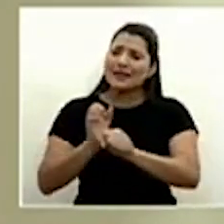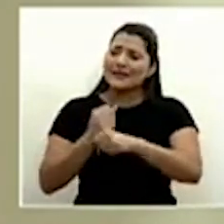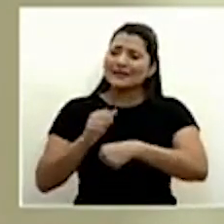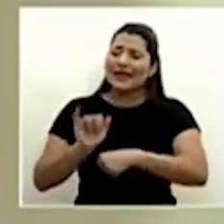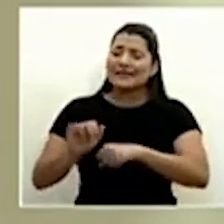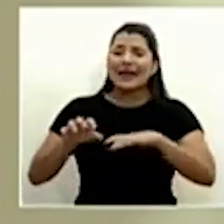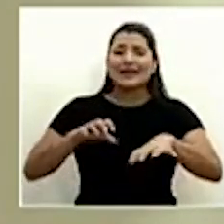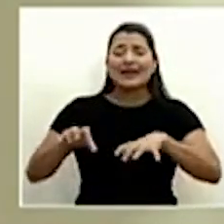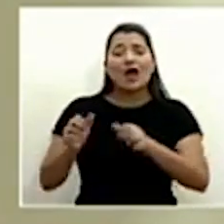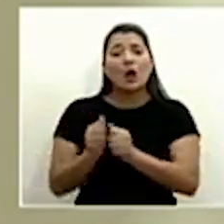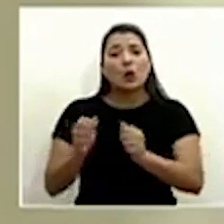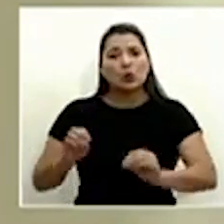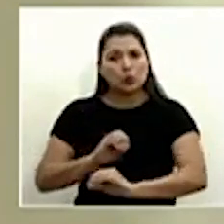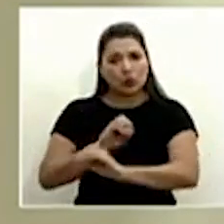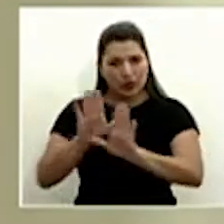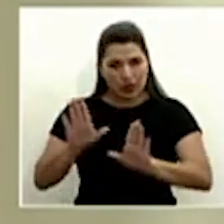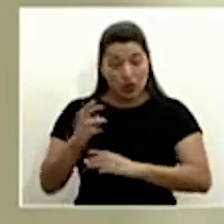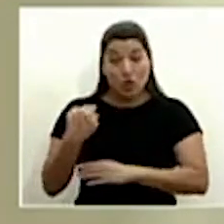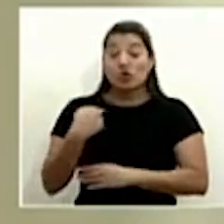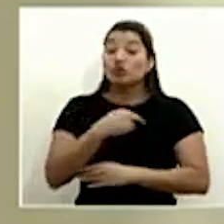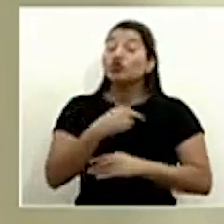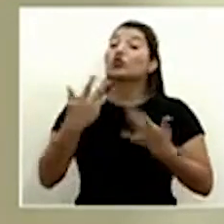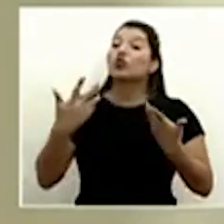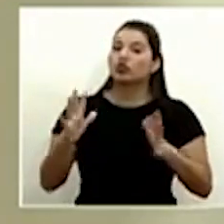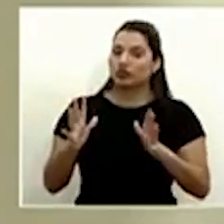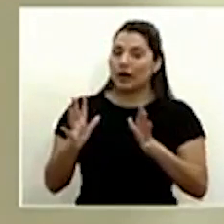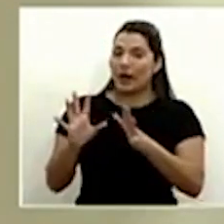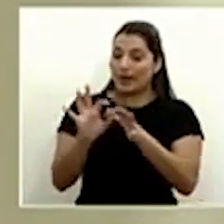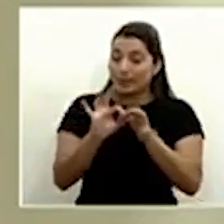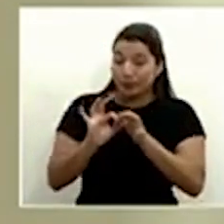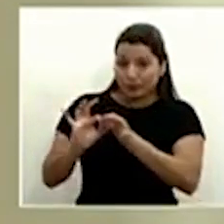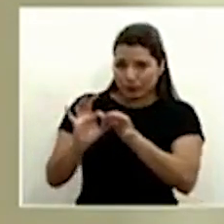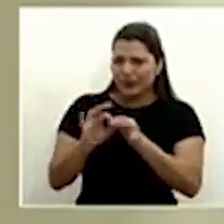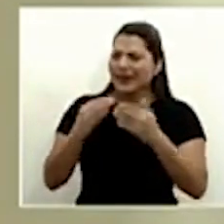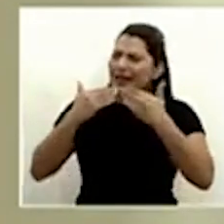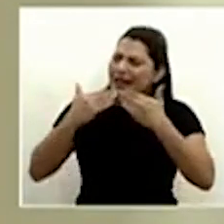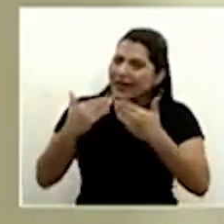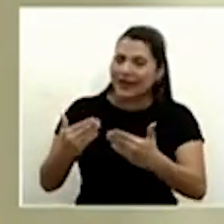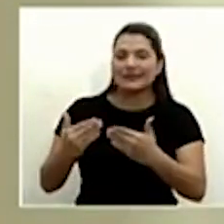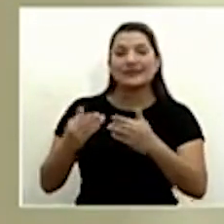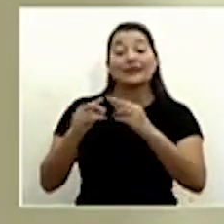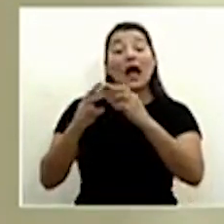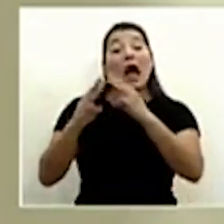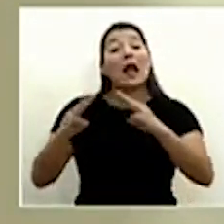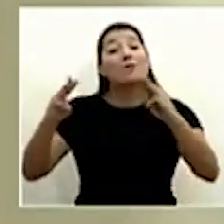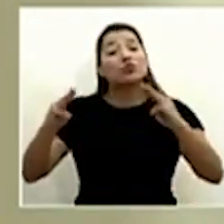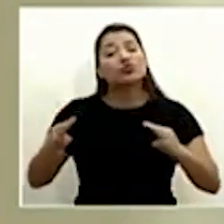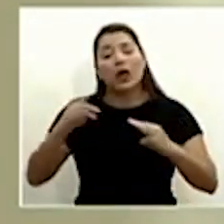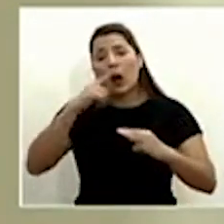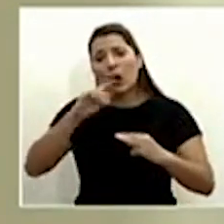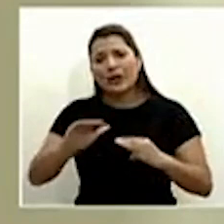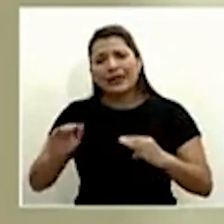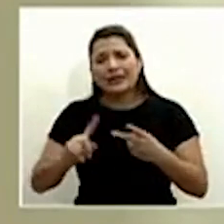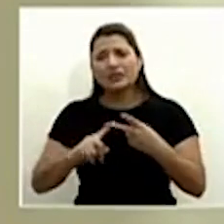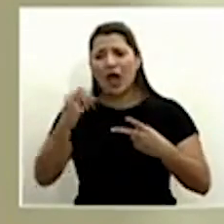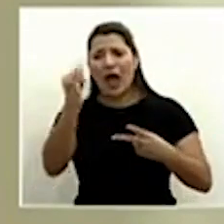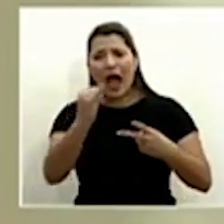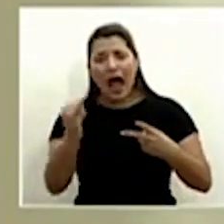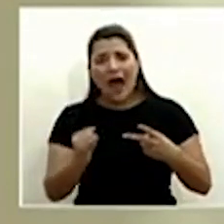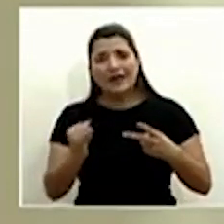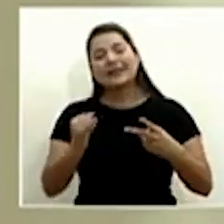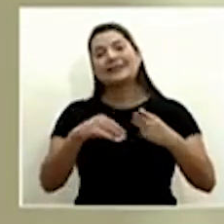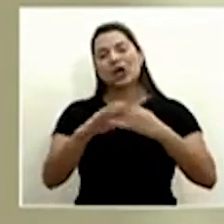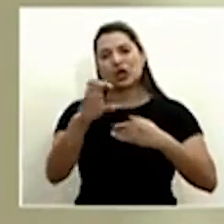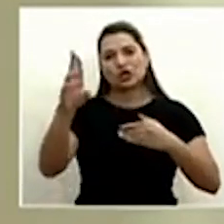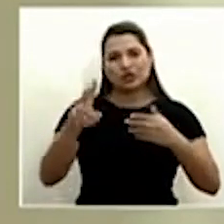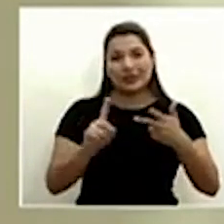transparencia. Se han articulado además y van nuestra gratitud y reconocimiento al Museo de los Niños, Artes Escénicas Costa Rica, Natradanza, al